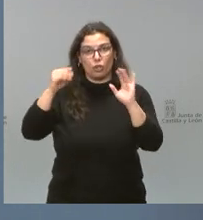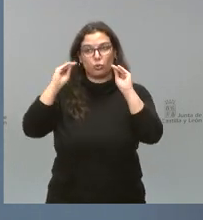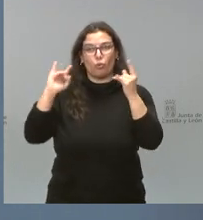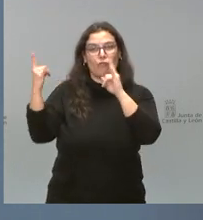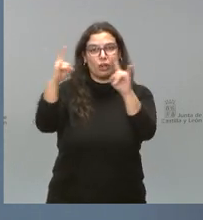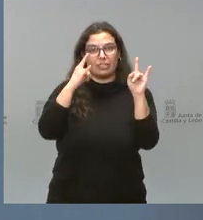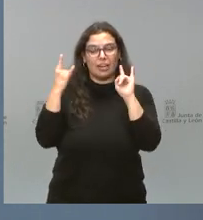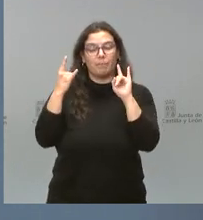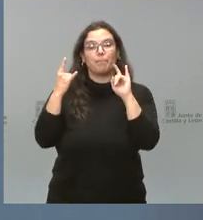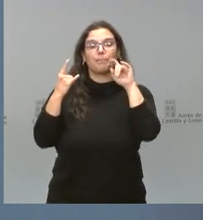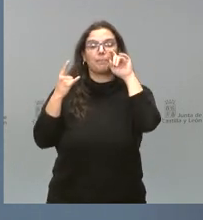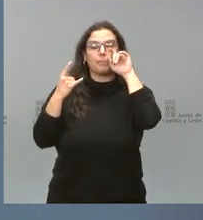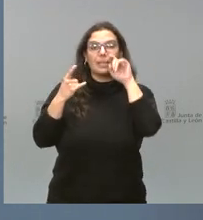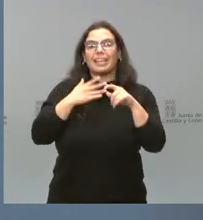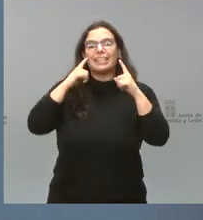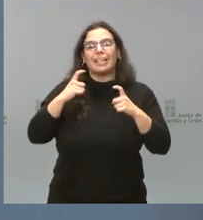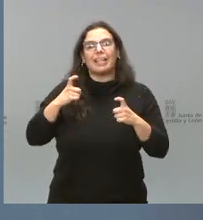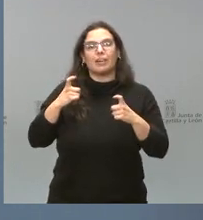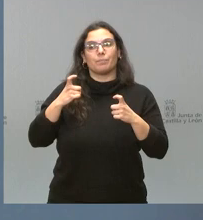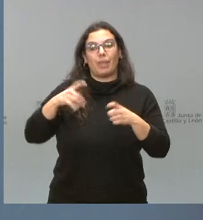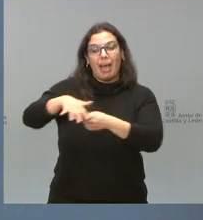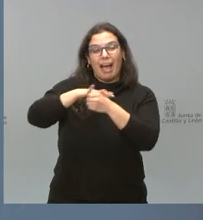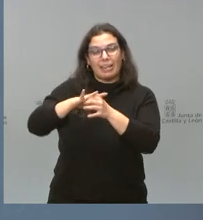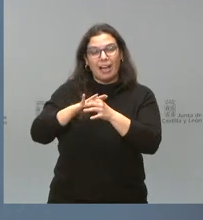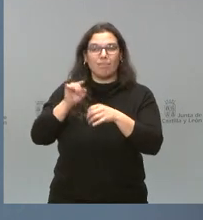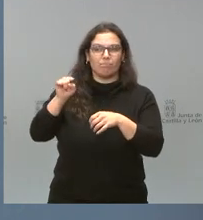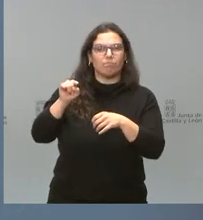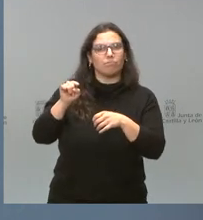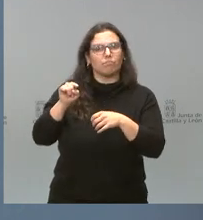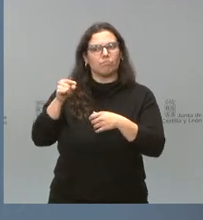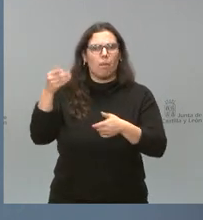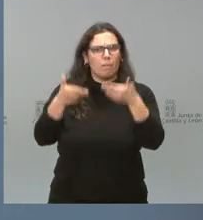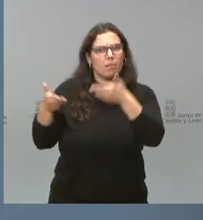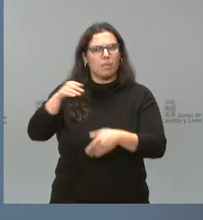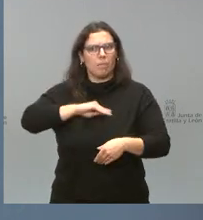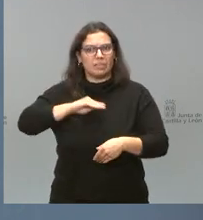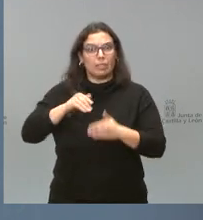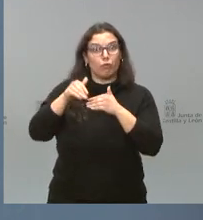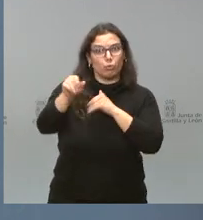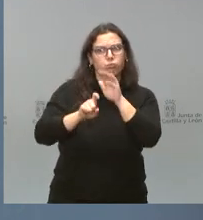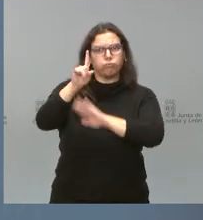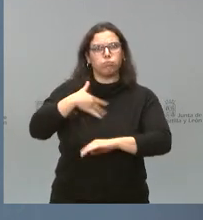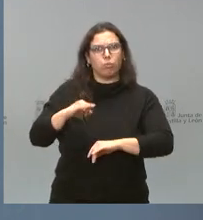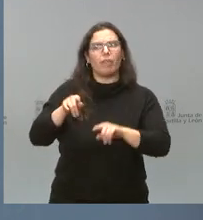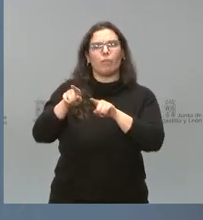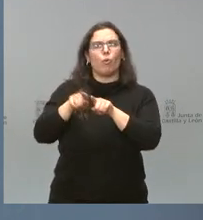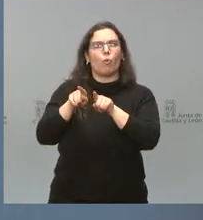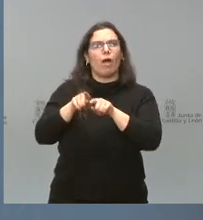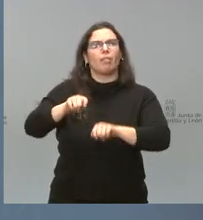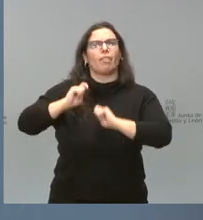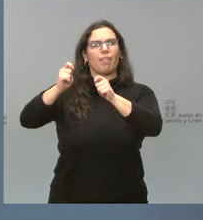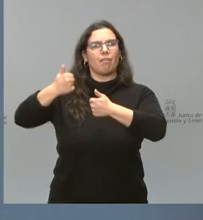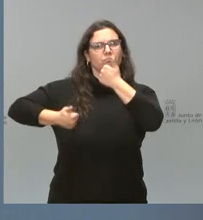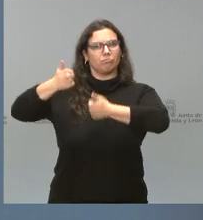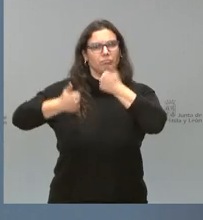forestal y se trata de buscar la competitividad en un área especialmente demandada y con gran futuro en nuestra comunidad autónoma y que figura dentro de lo que es el plan